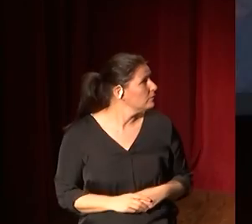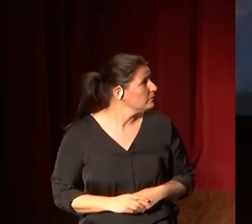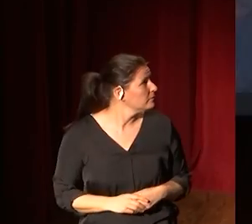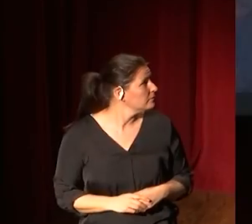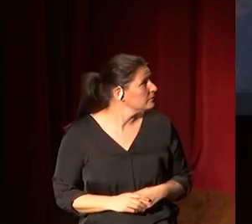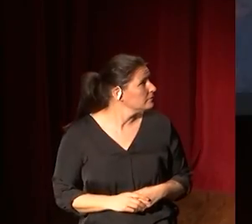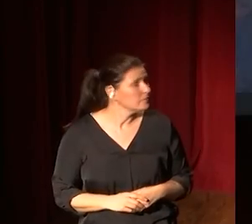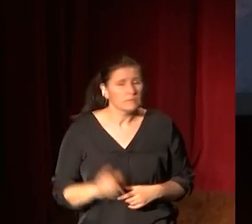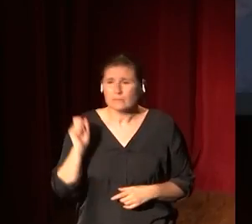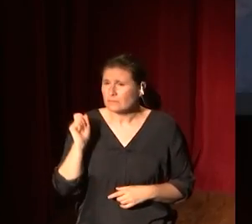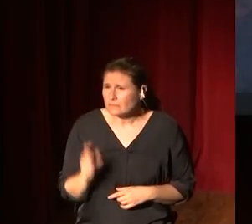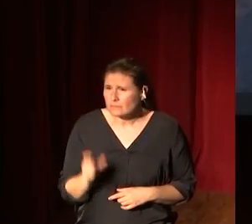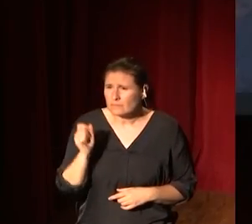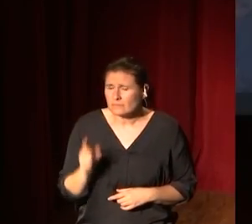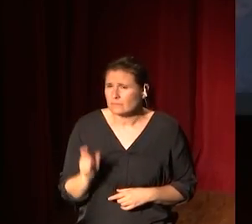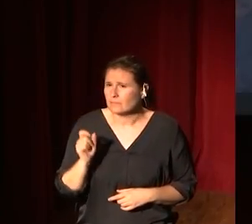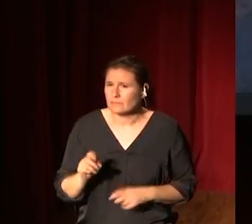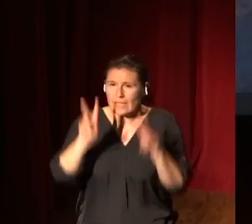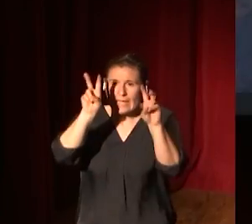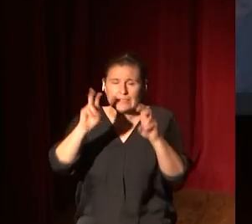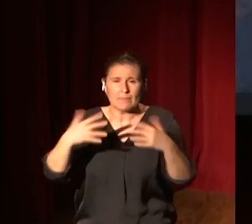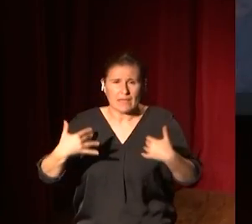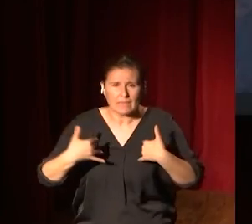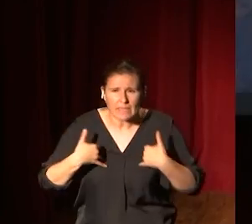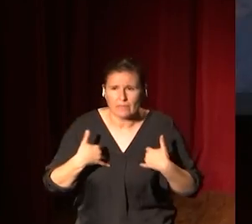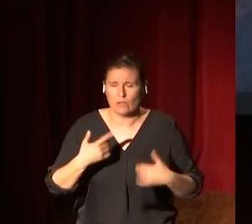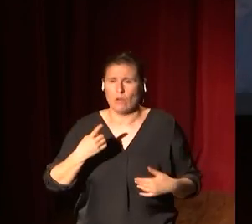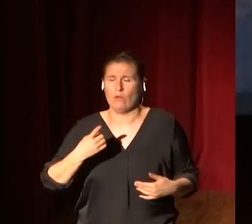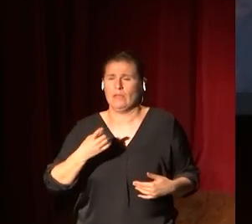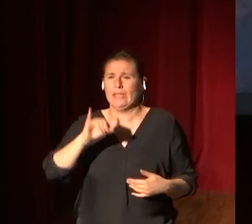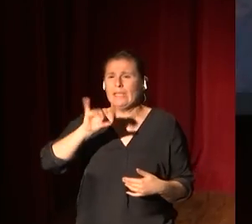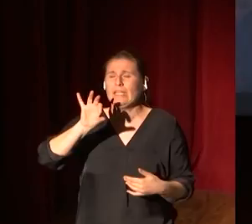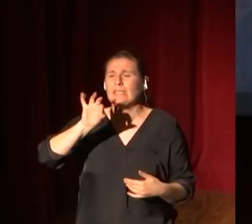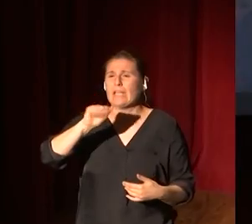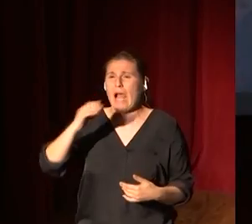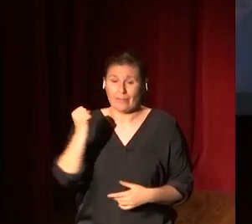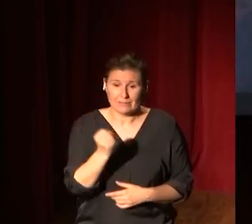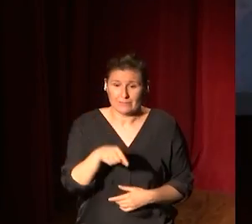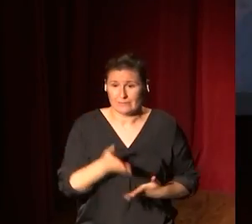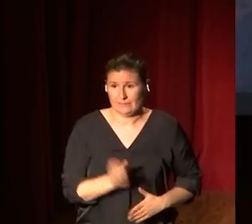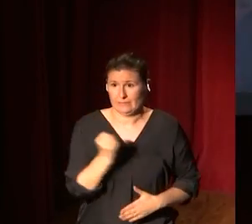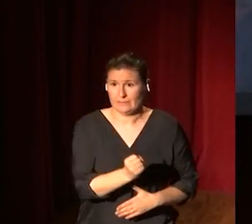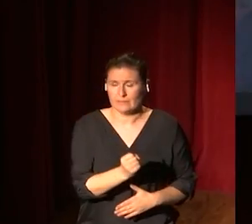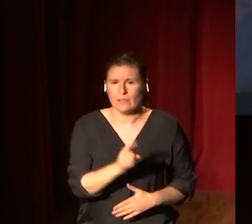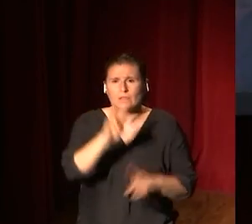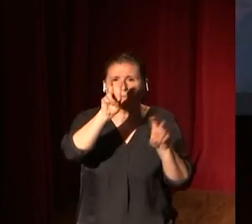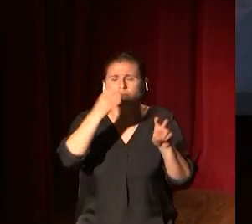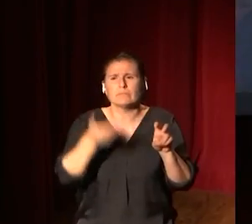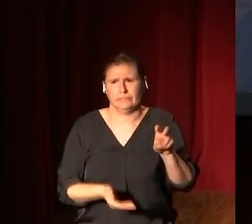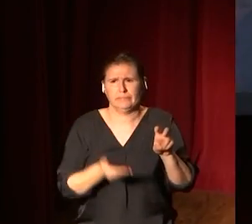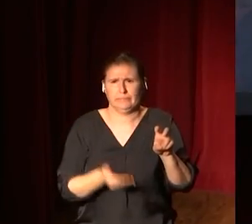en esa constante, es un tema, el del sacrificio de Isaac, es un tema muy importante, porque también,